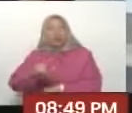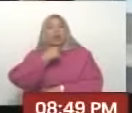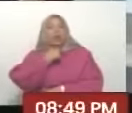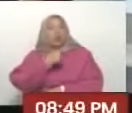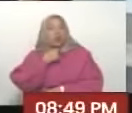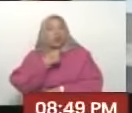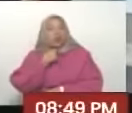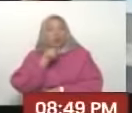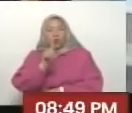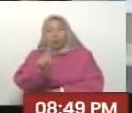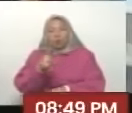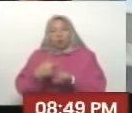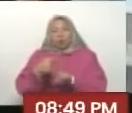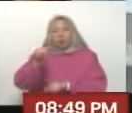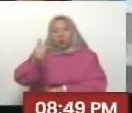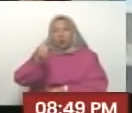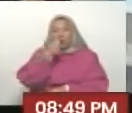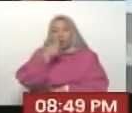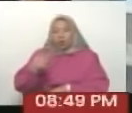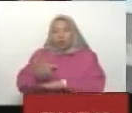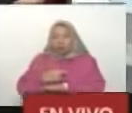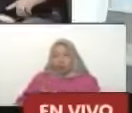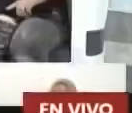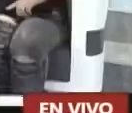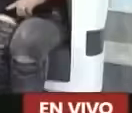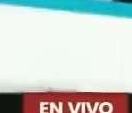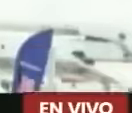gusta, el 1x10 del buen gobierno. ¡Adelante!